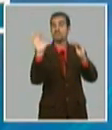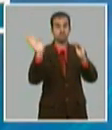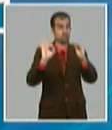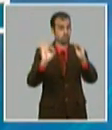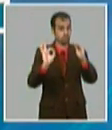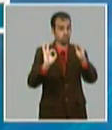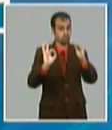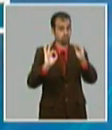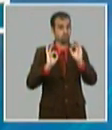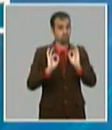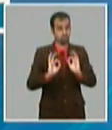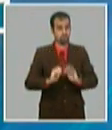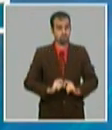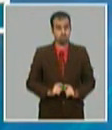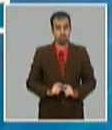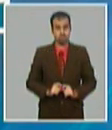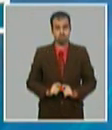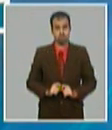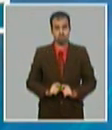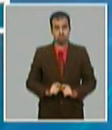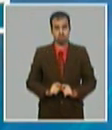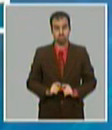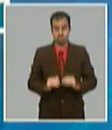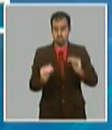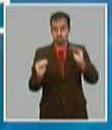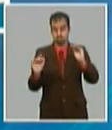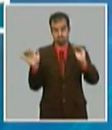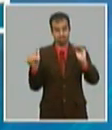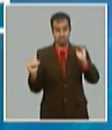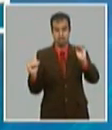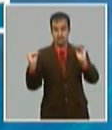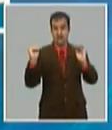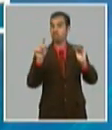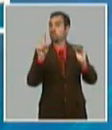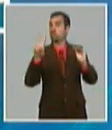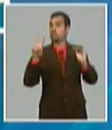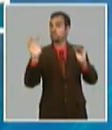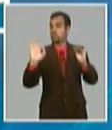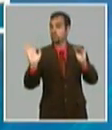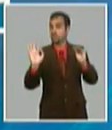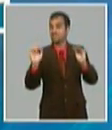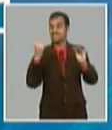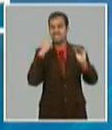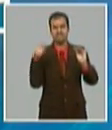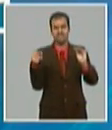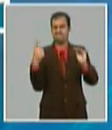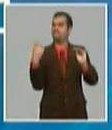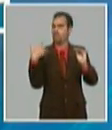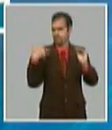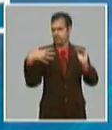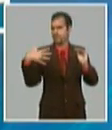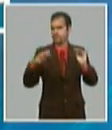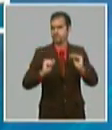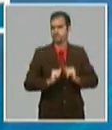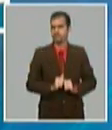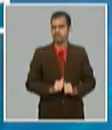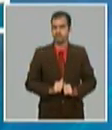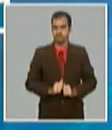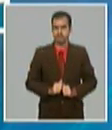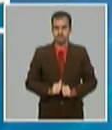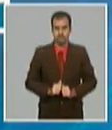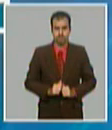O sea que ese crecimiento del 12% es un crecimiento todavía insuficiente. Y aquí también